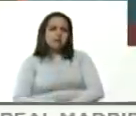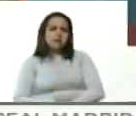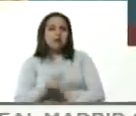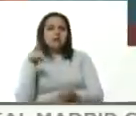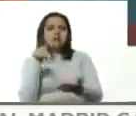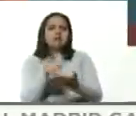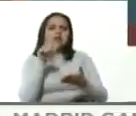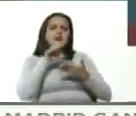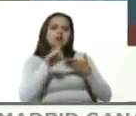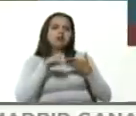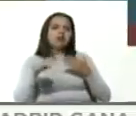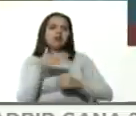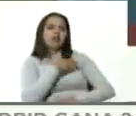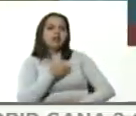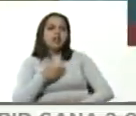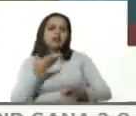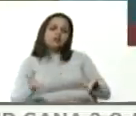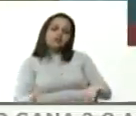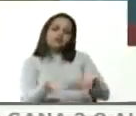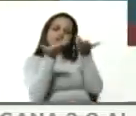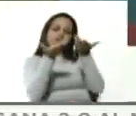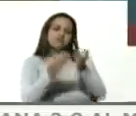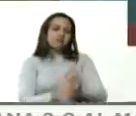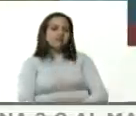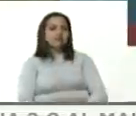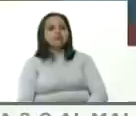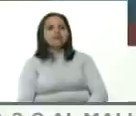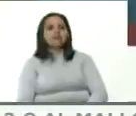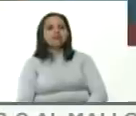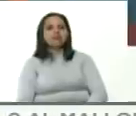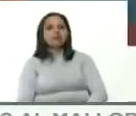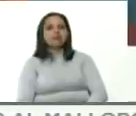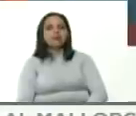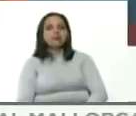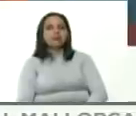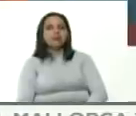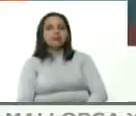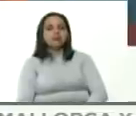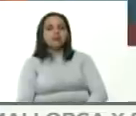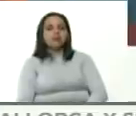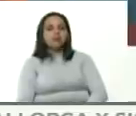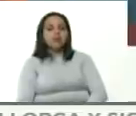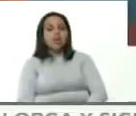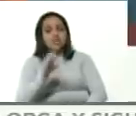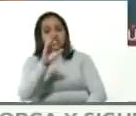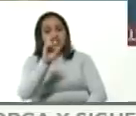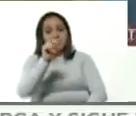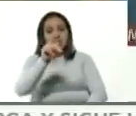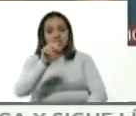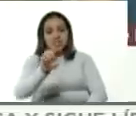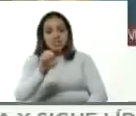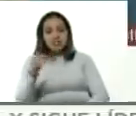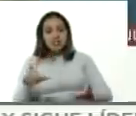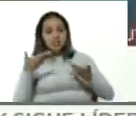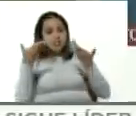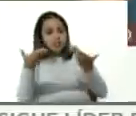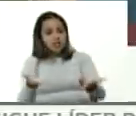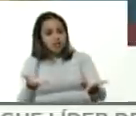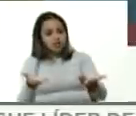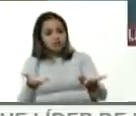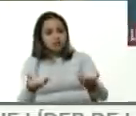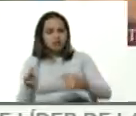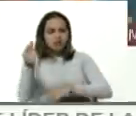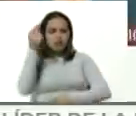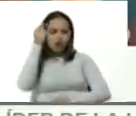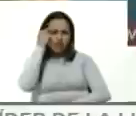pretenden seguir llevando adelante pronto el Consejo Nacional Electoral dará los plazos